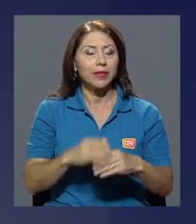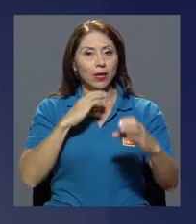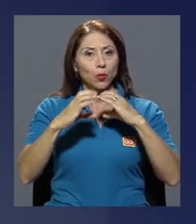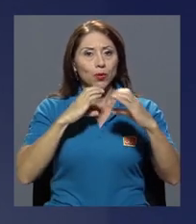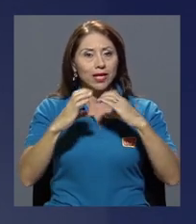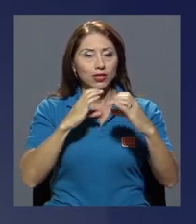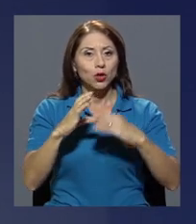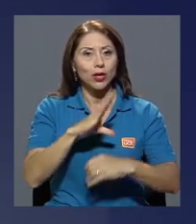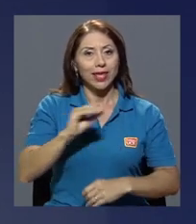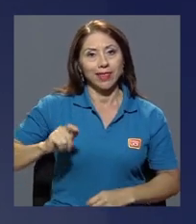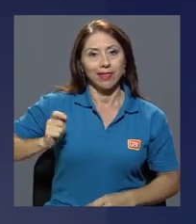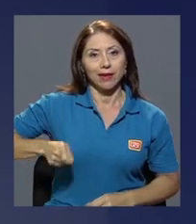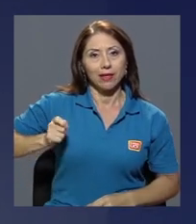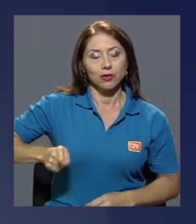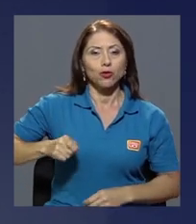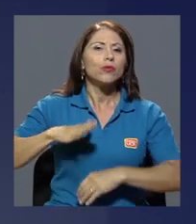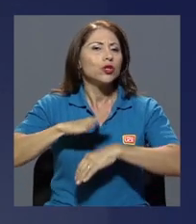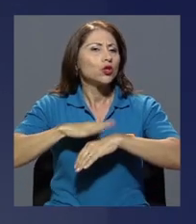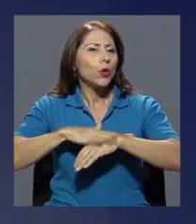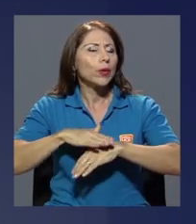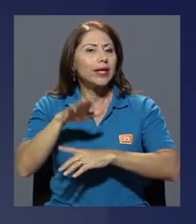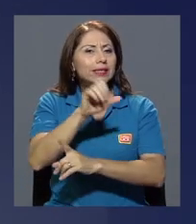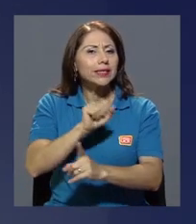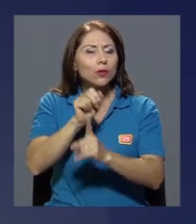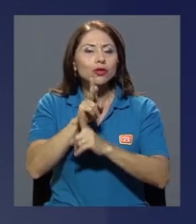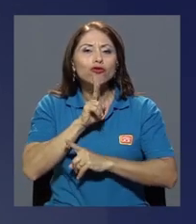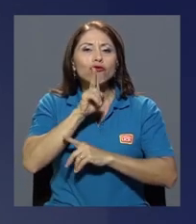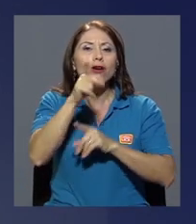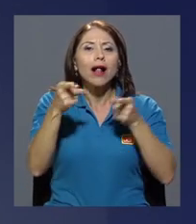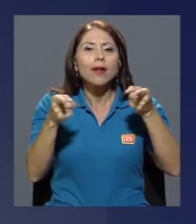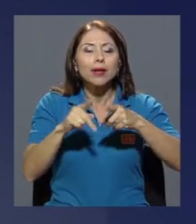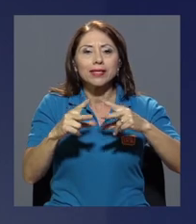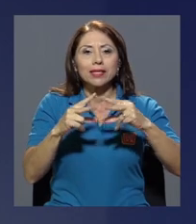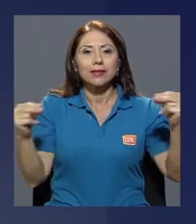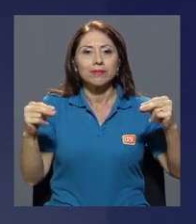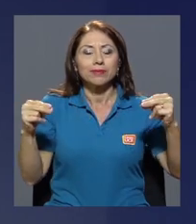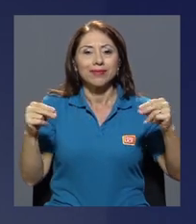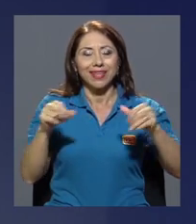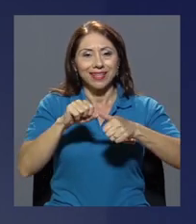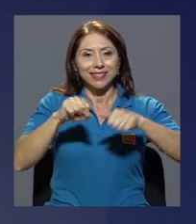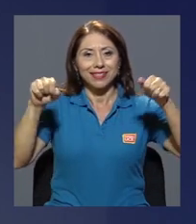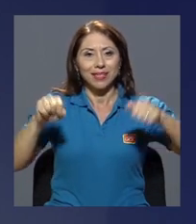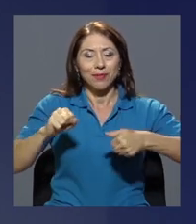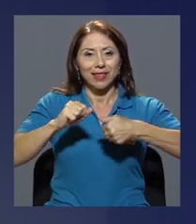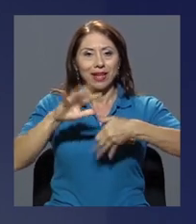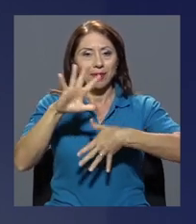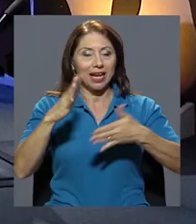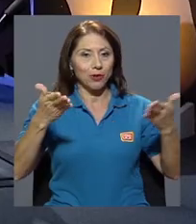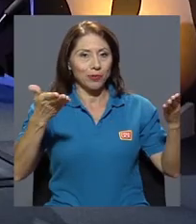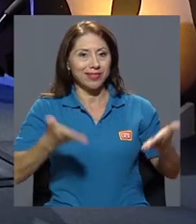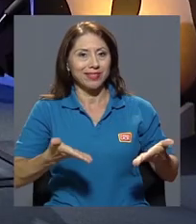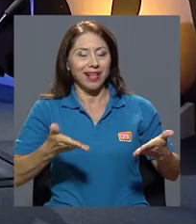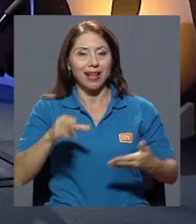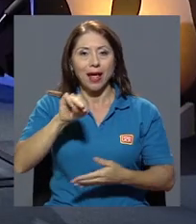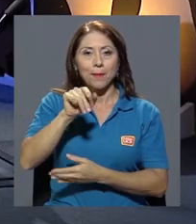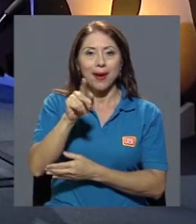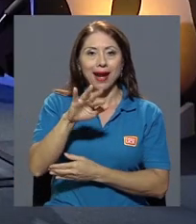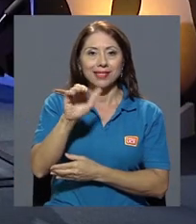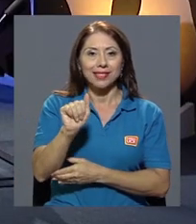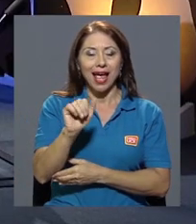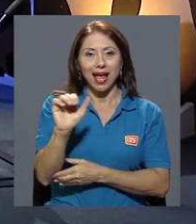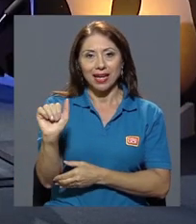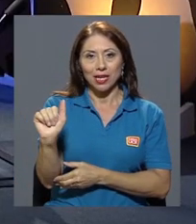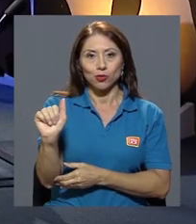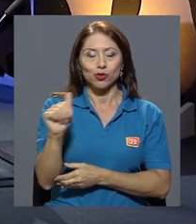comunicación y en derecho sobre la realidad de Nicaragua desde el sistema interamericano. Quisiera presentarle a Marcia